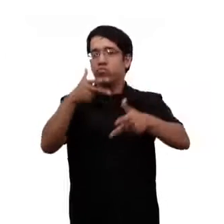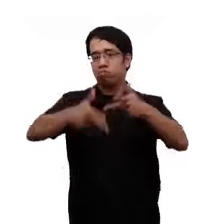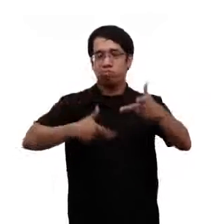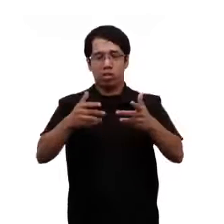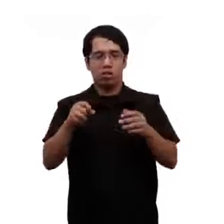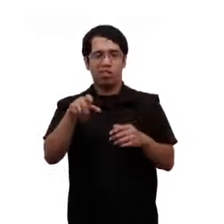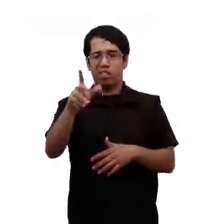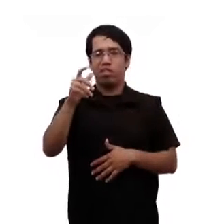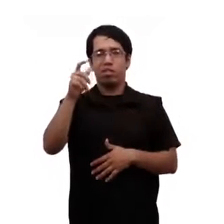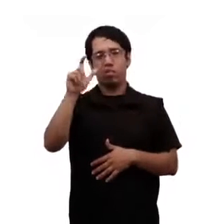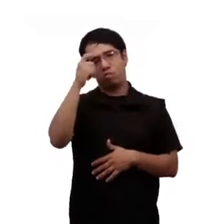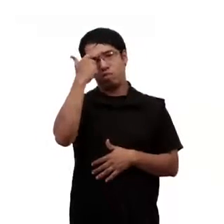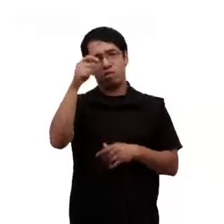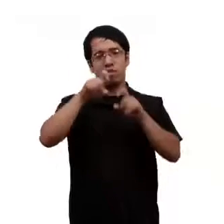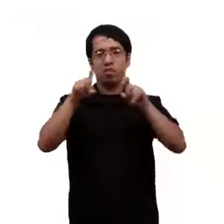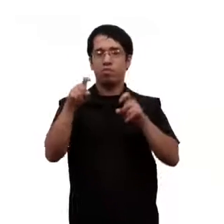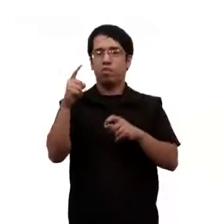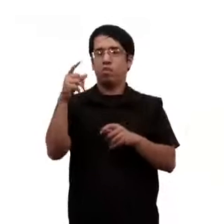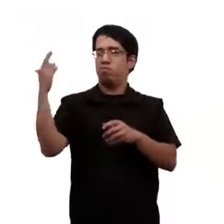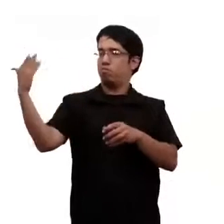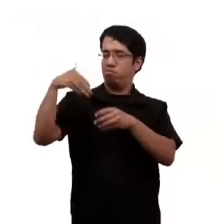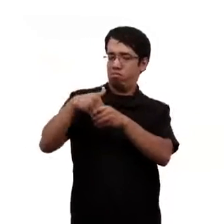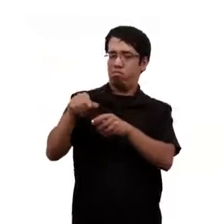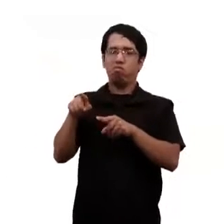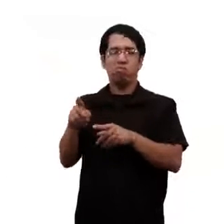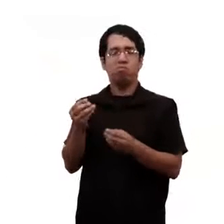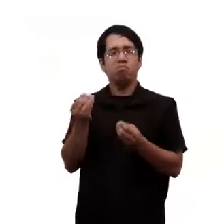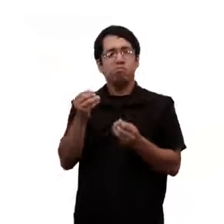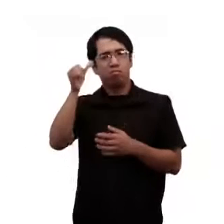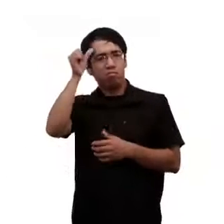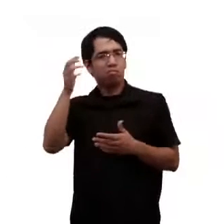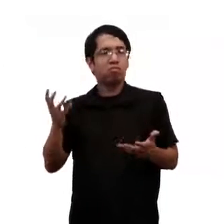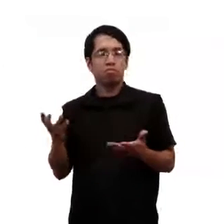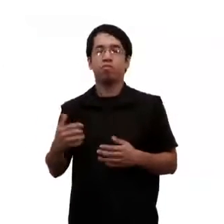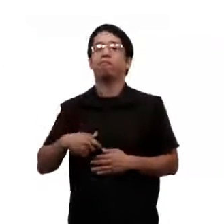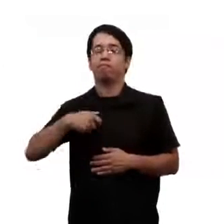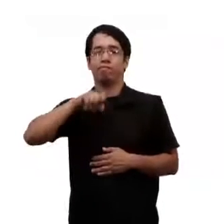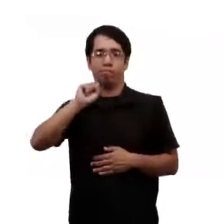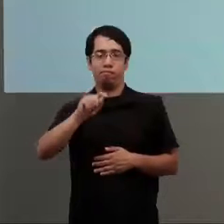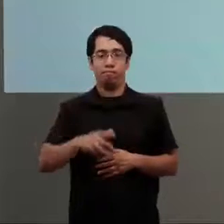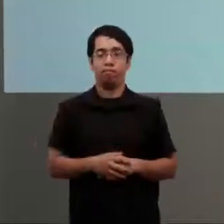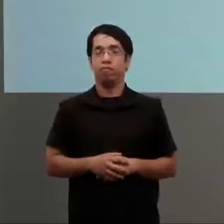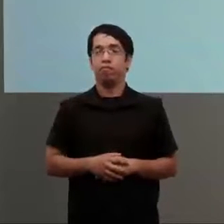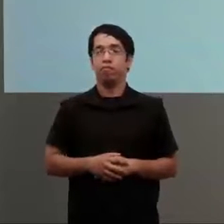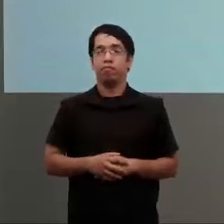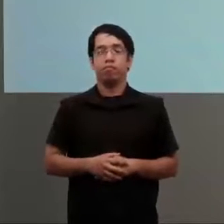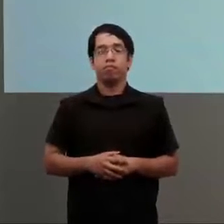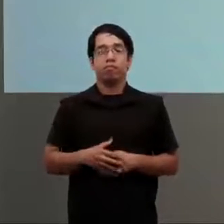hace referencia el concepto de política pública, qué entendemos por política pública, y tiene que ver una de